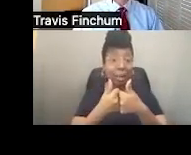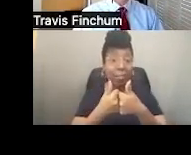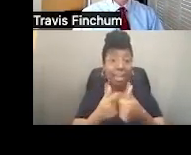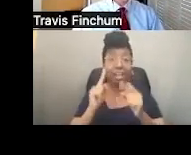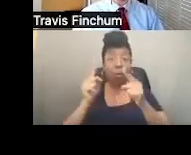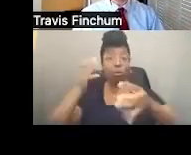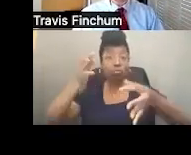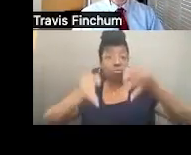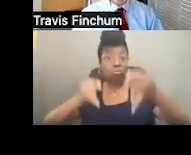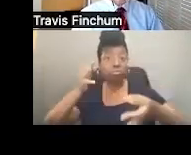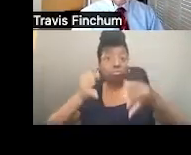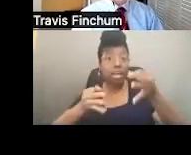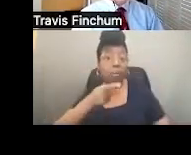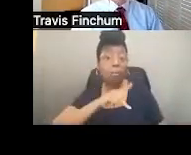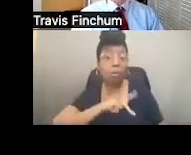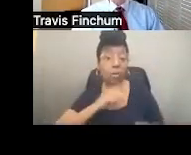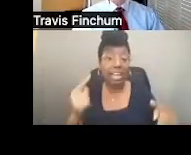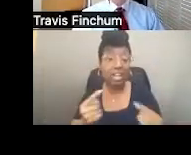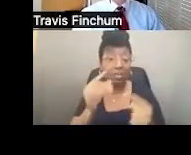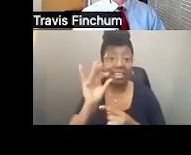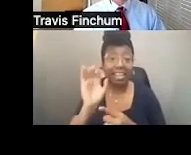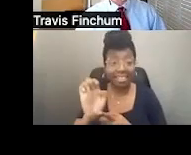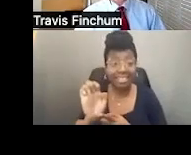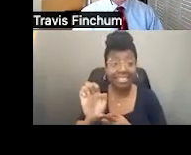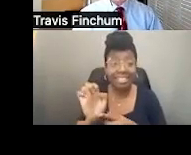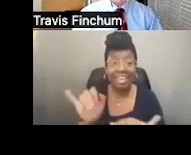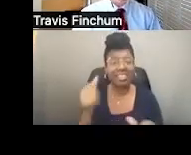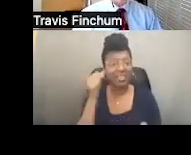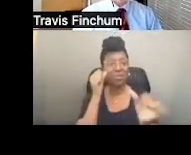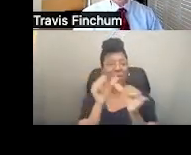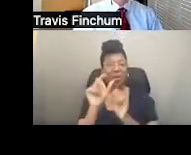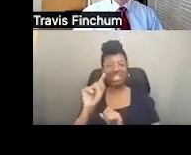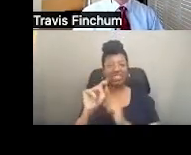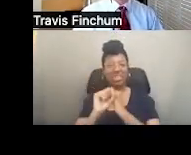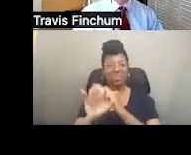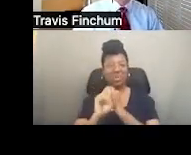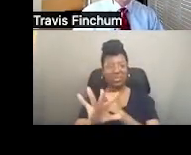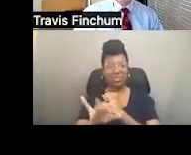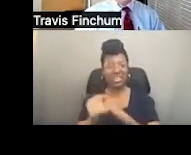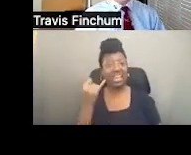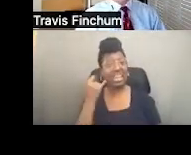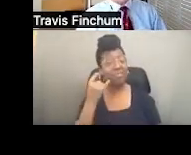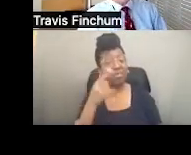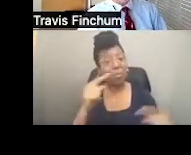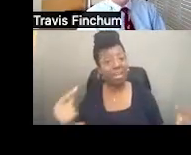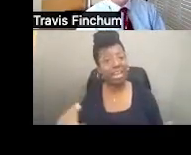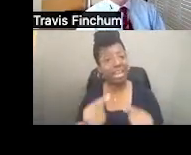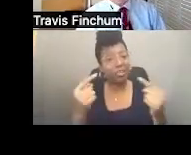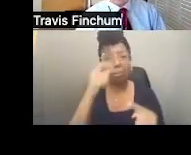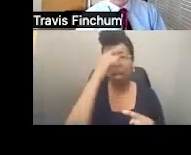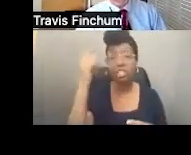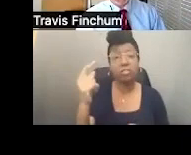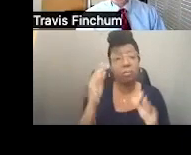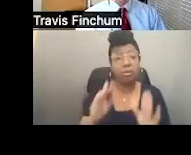accidente terminó en una demanda y hay un caso de daños personales y como dicen los comerciales en televisión, si a usted